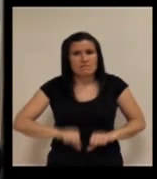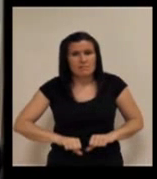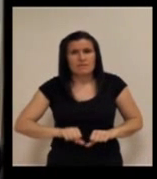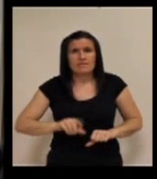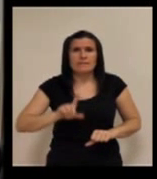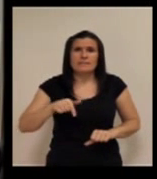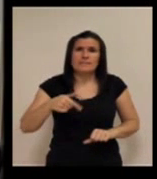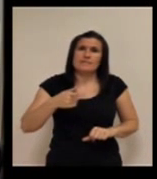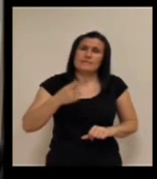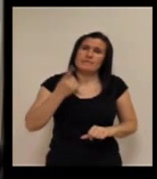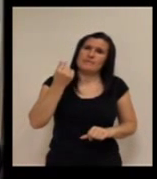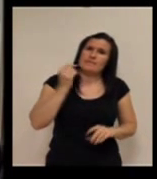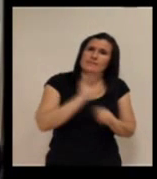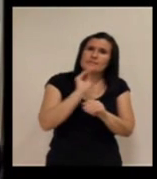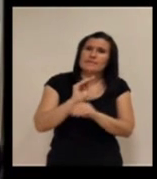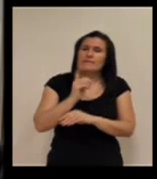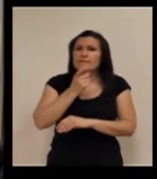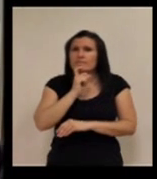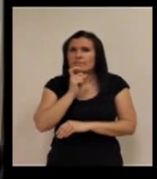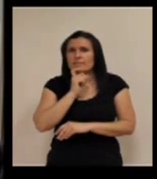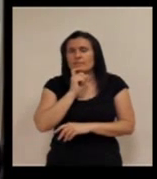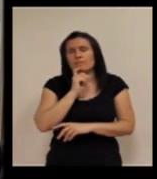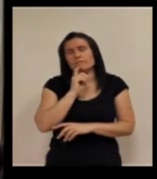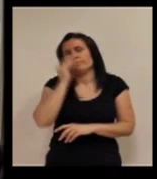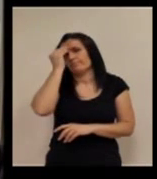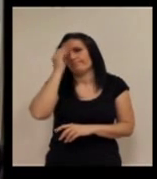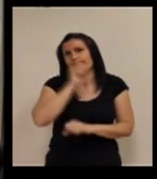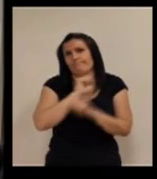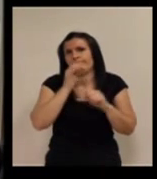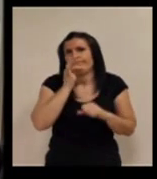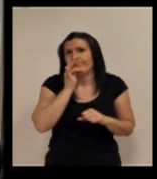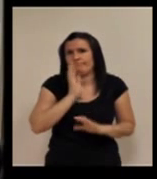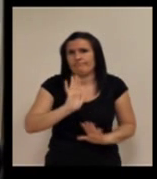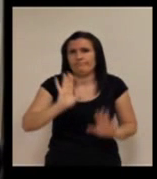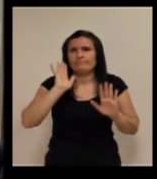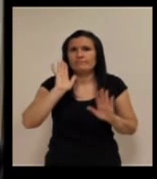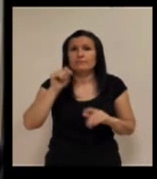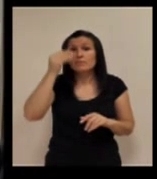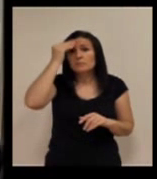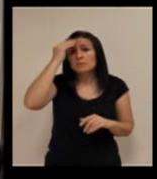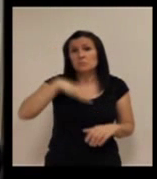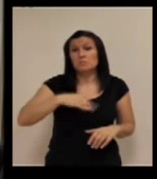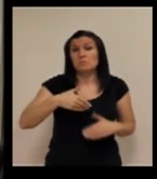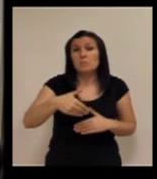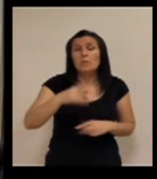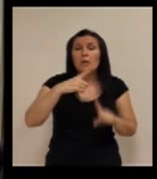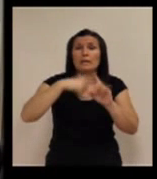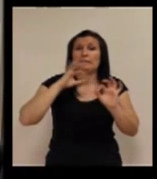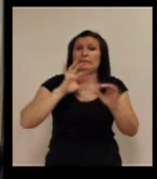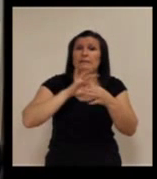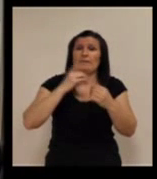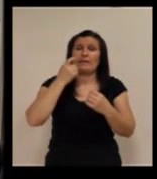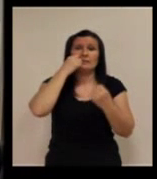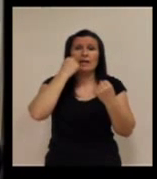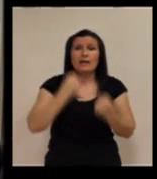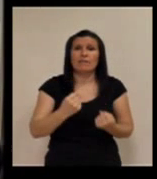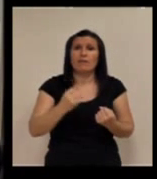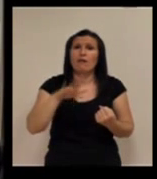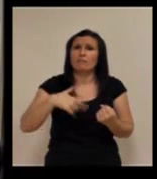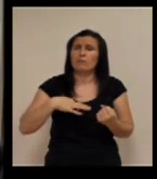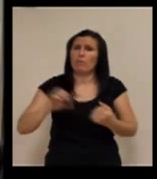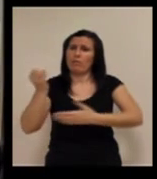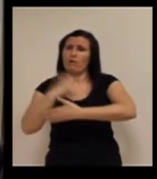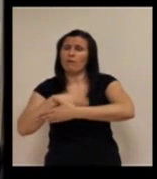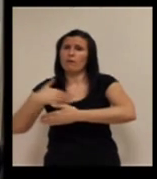públicas que hay, yo creo que es algo impensable, a pesar de que todos coincidimos en que probablemente a nivel sanitario se